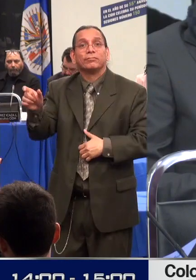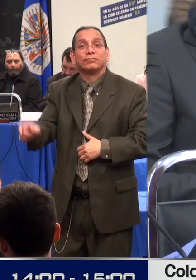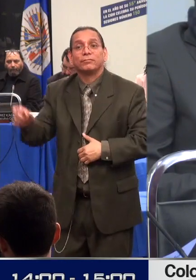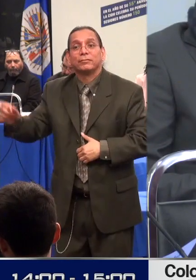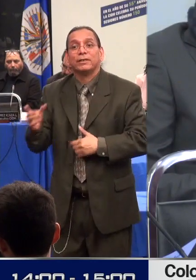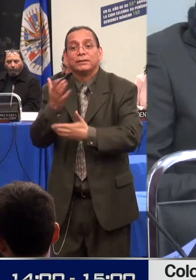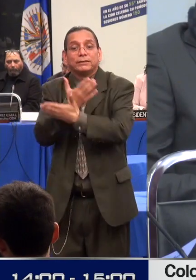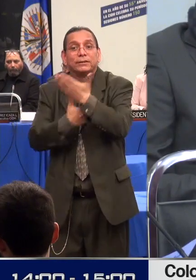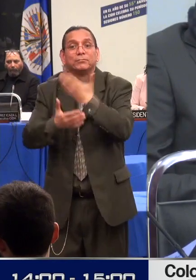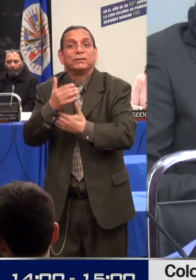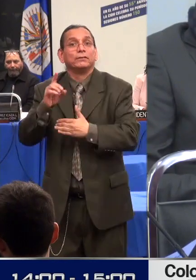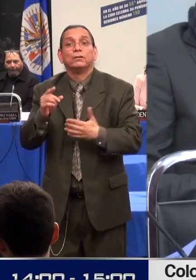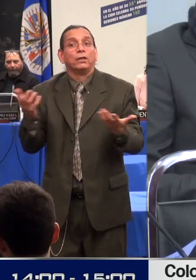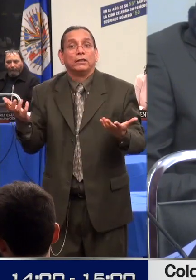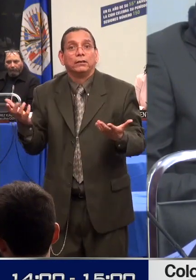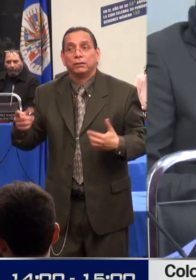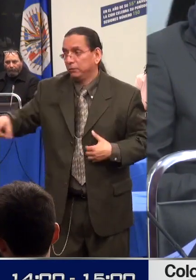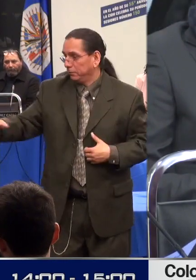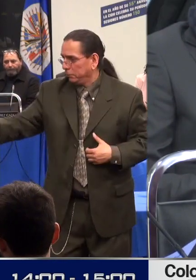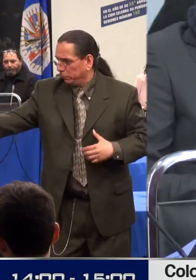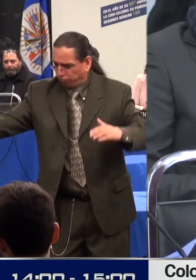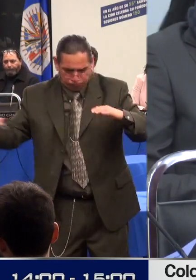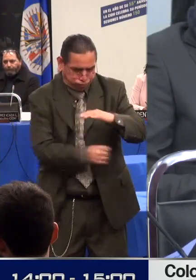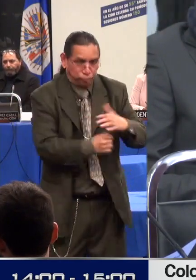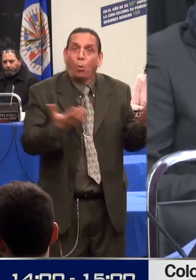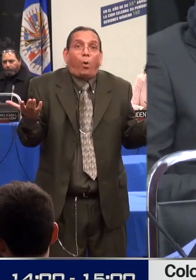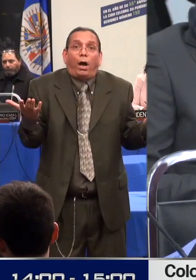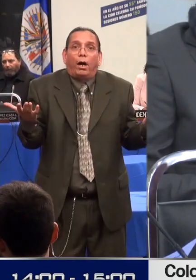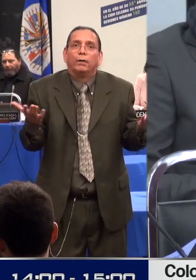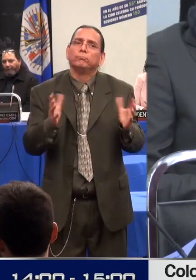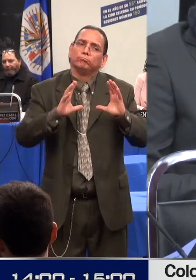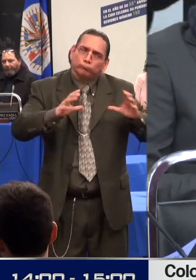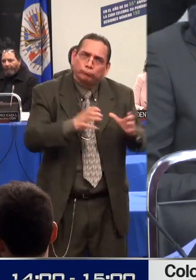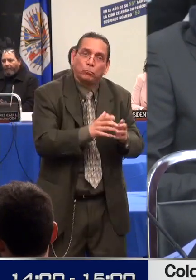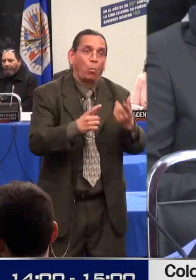supremamente vagos para privar de la libertad a las personas.